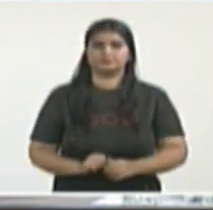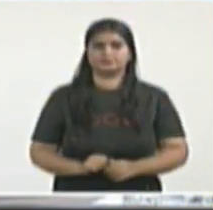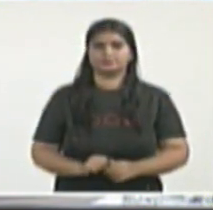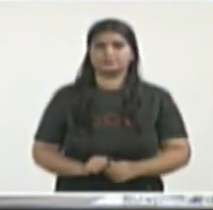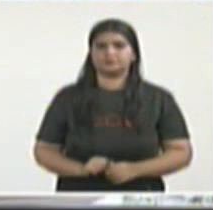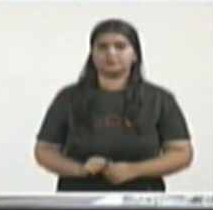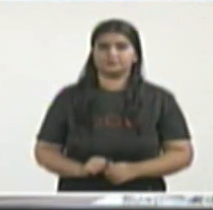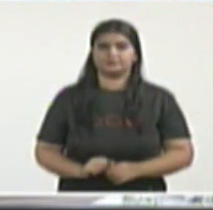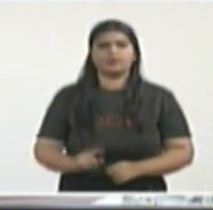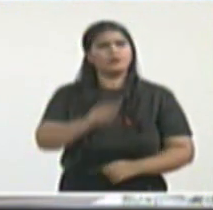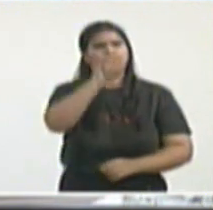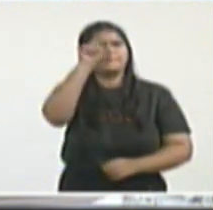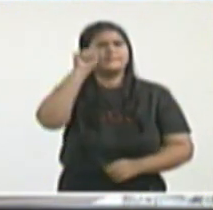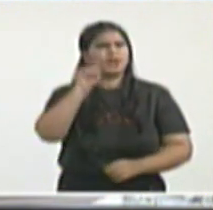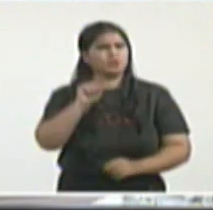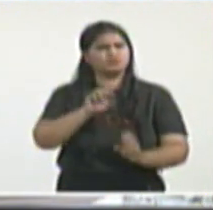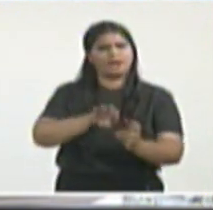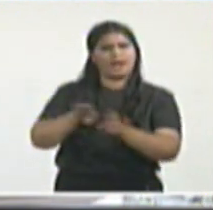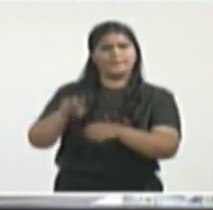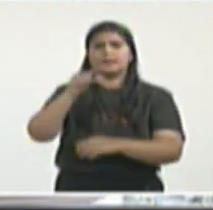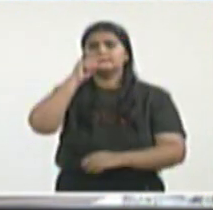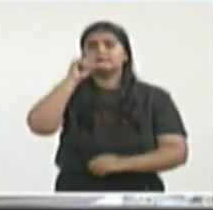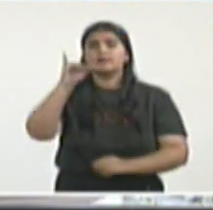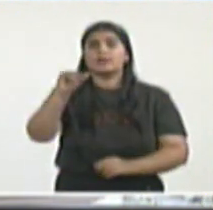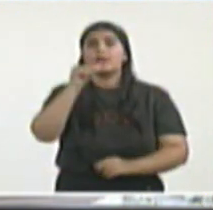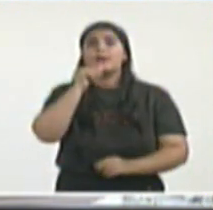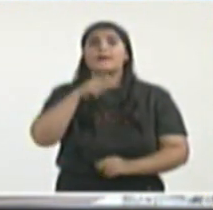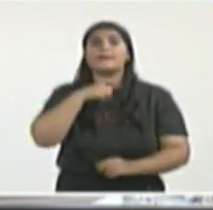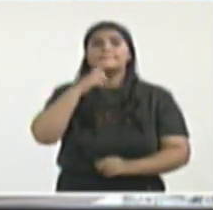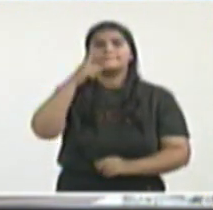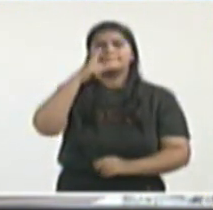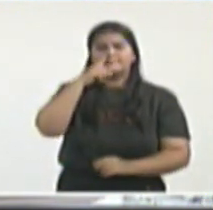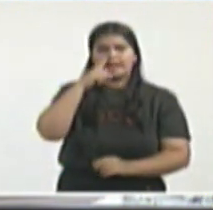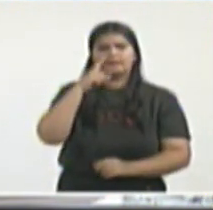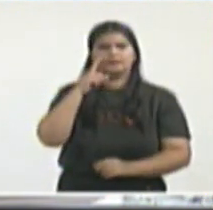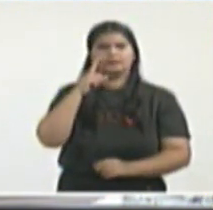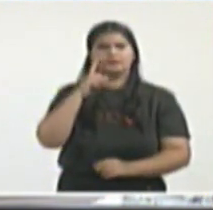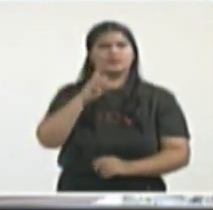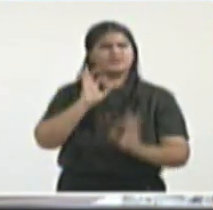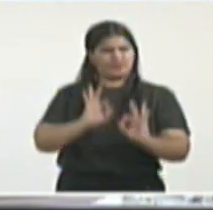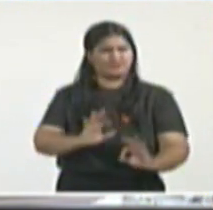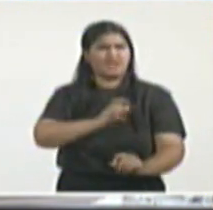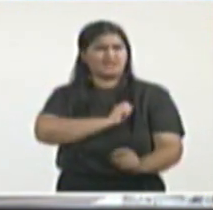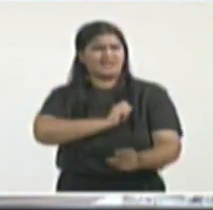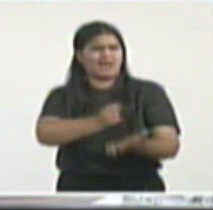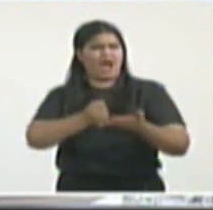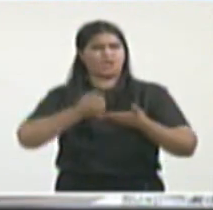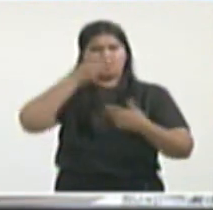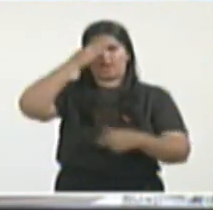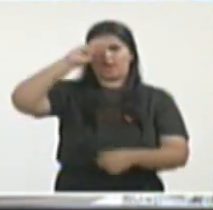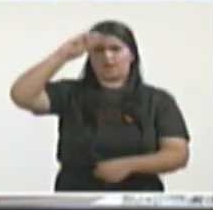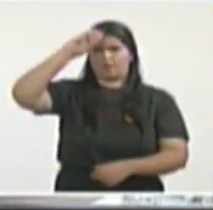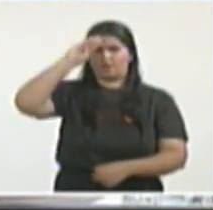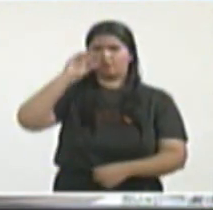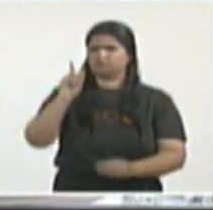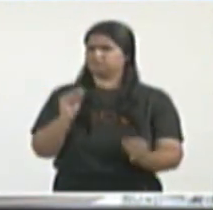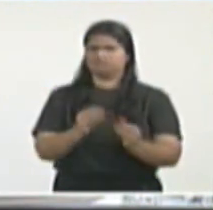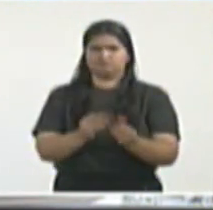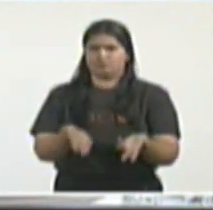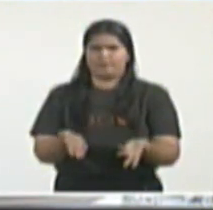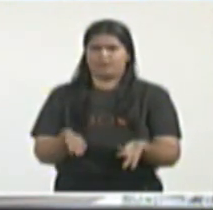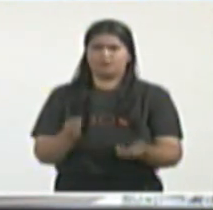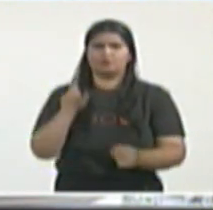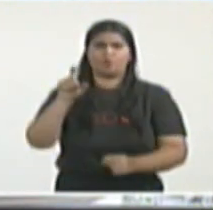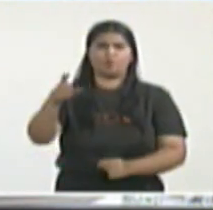Biden en escuchar al pueblo de Cuba que reiteradamente se ha pronunciado en los últimos años, el